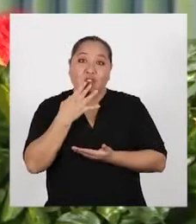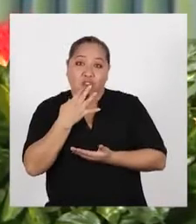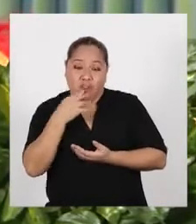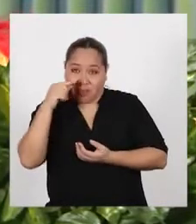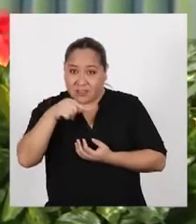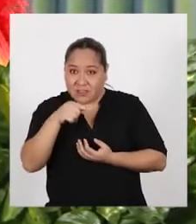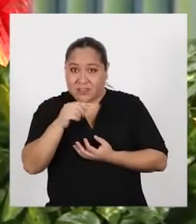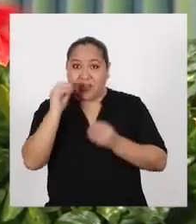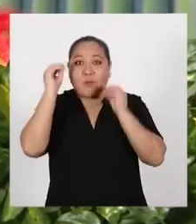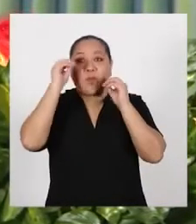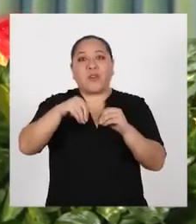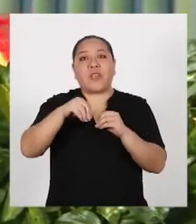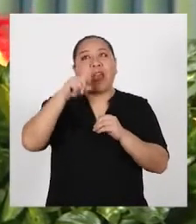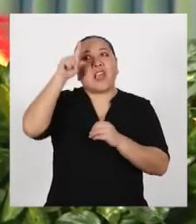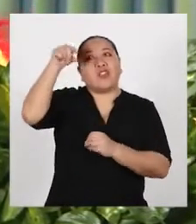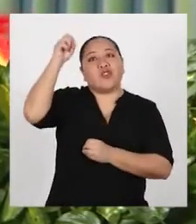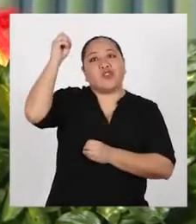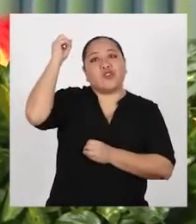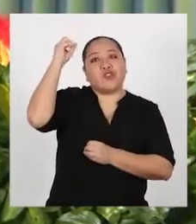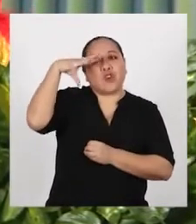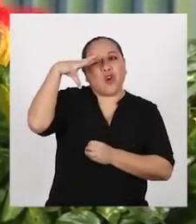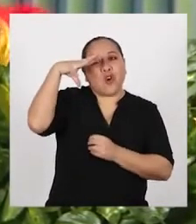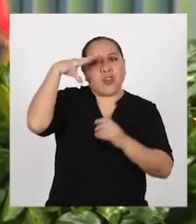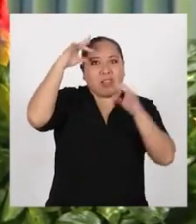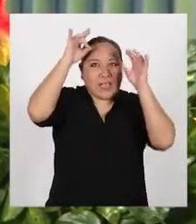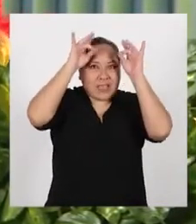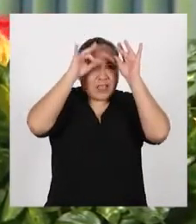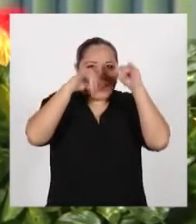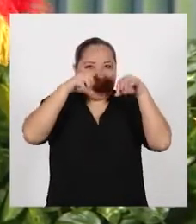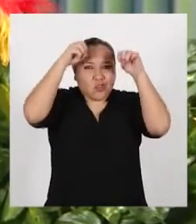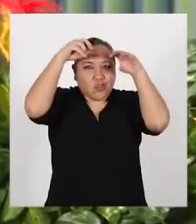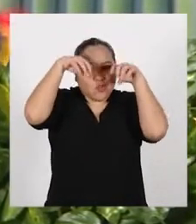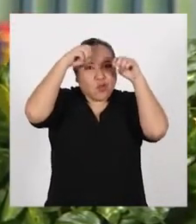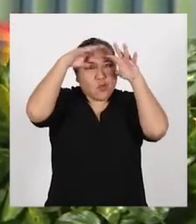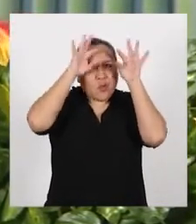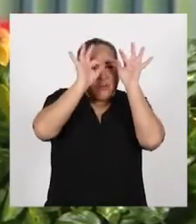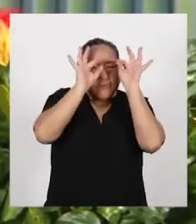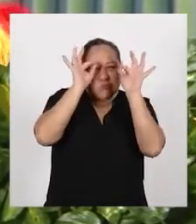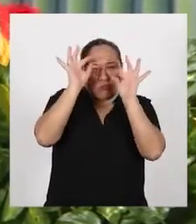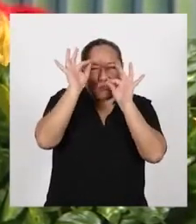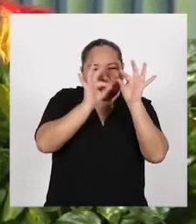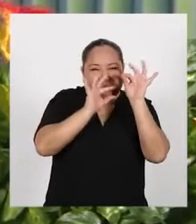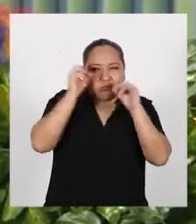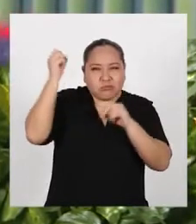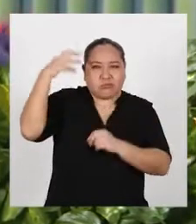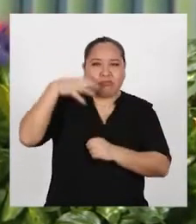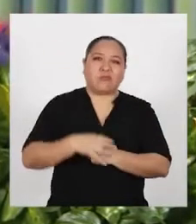se produce gracias a la luz del sol y las gotas de lluvia